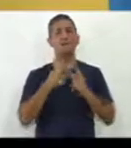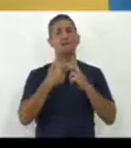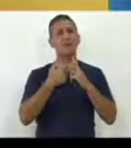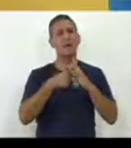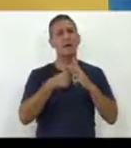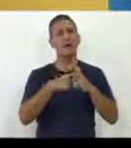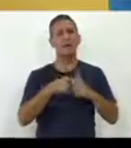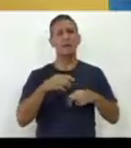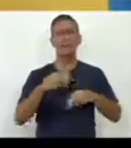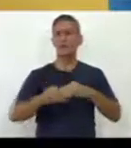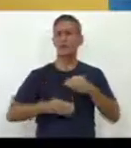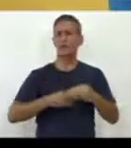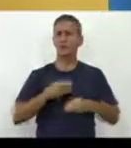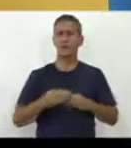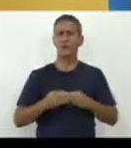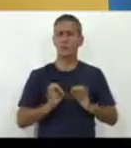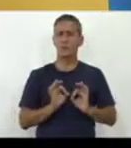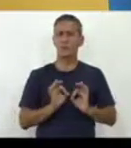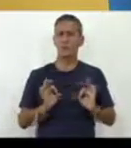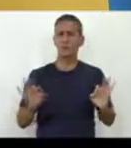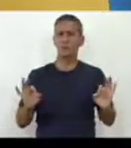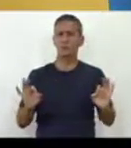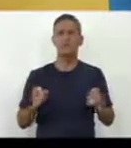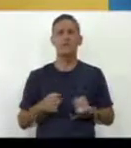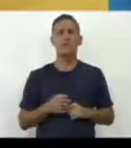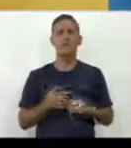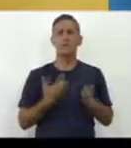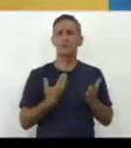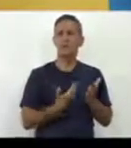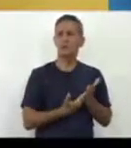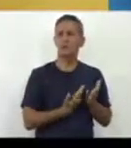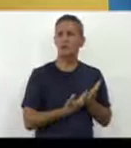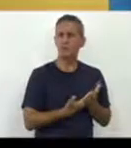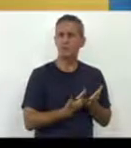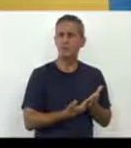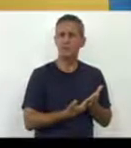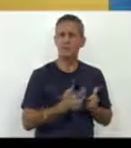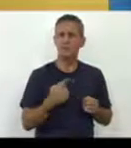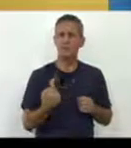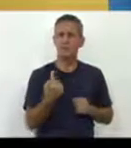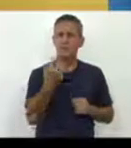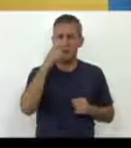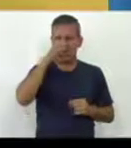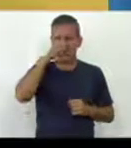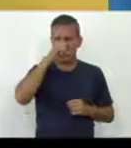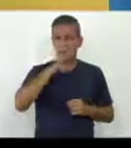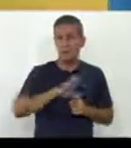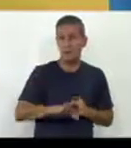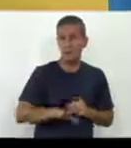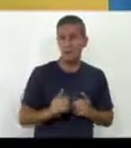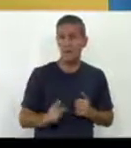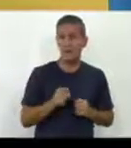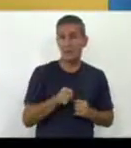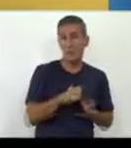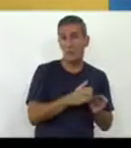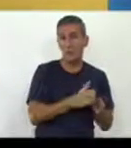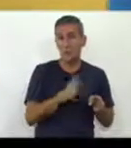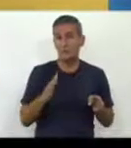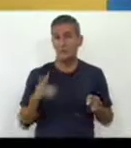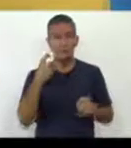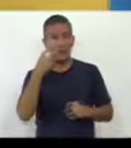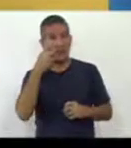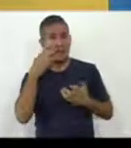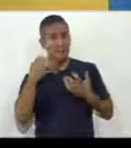sencillos. En fin, estoy tratando de mostrar que la primera infancia es una etapa muy